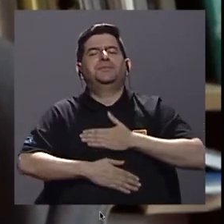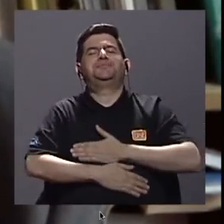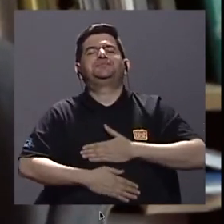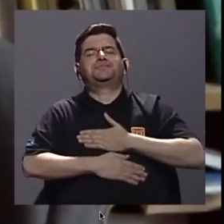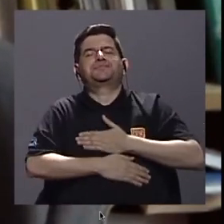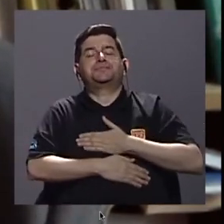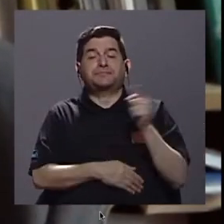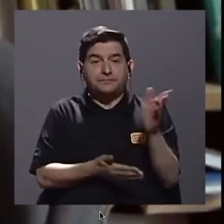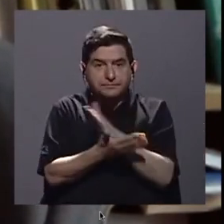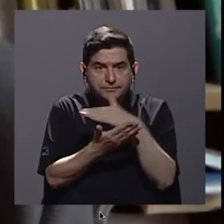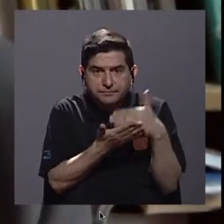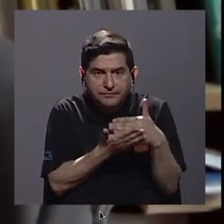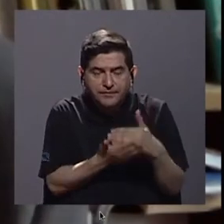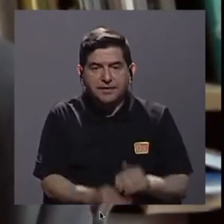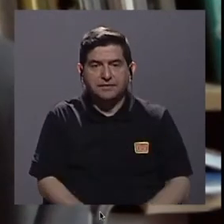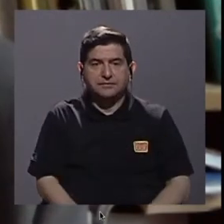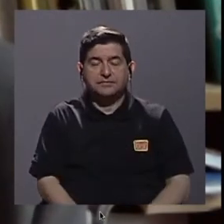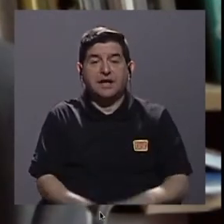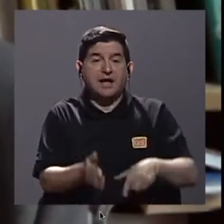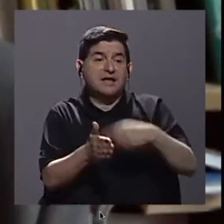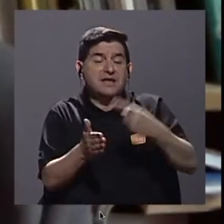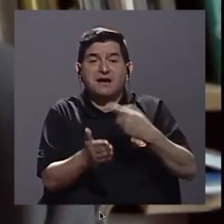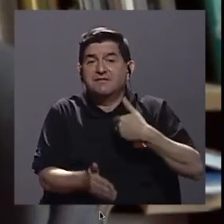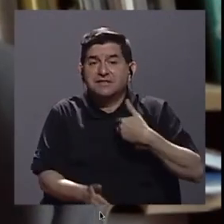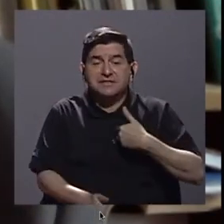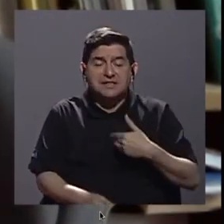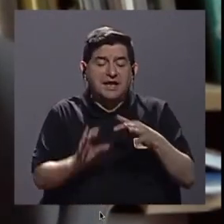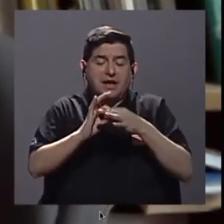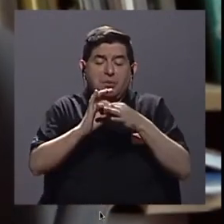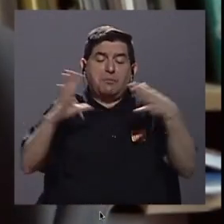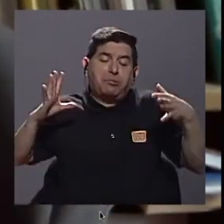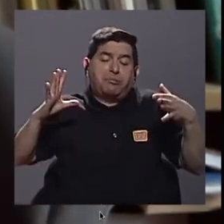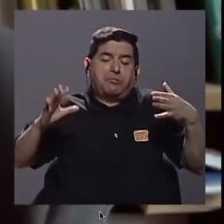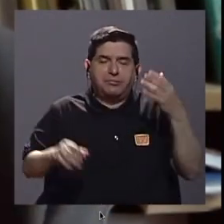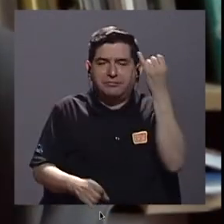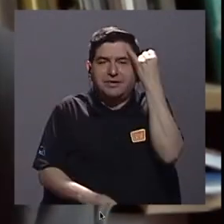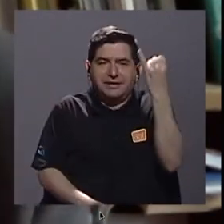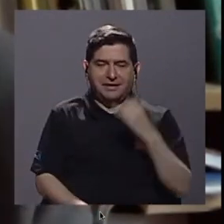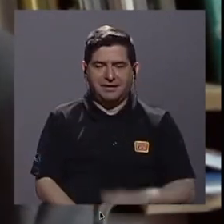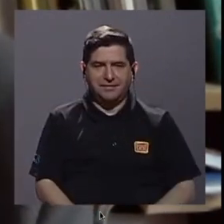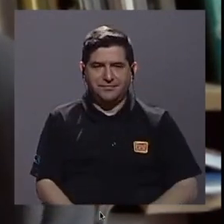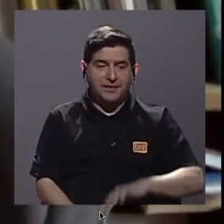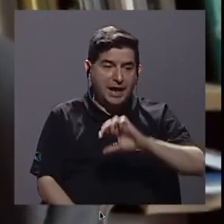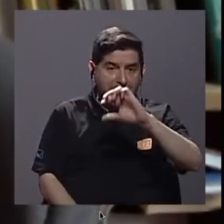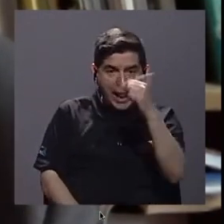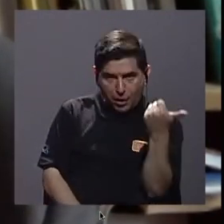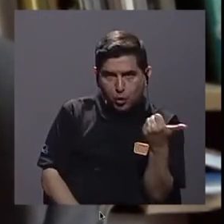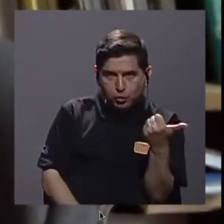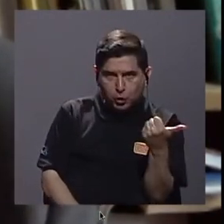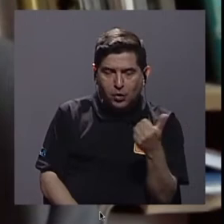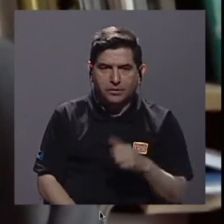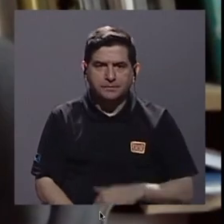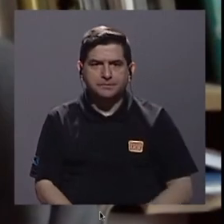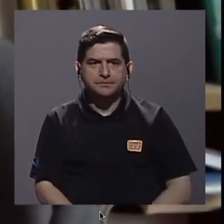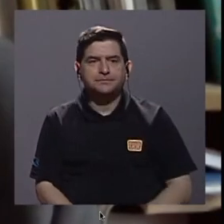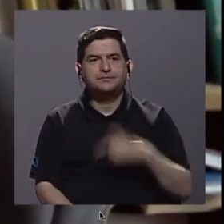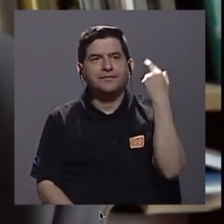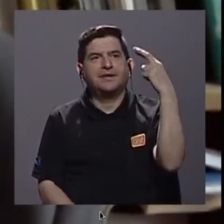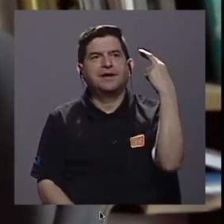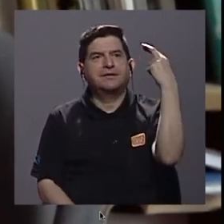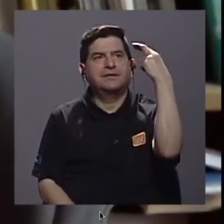ese lado, de esa golosina y a veces tenemos ese desenganche. El otro desenganche es por